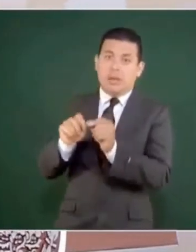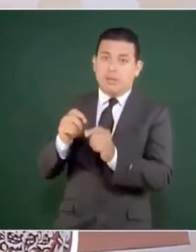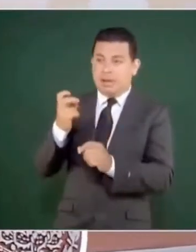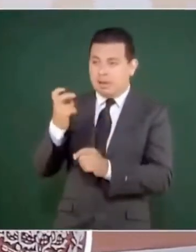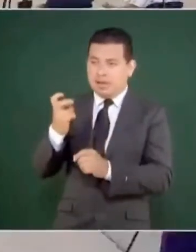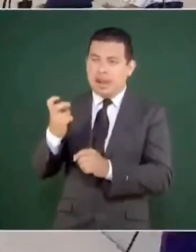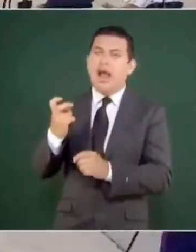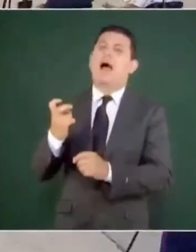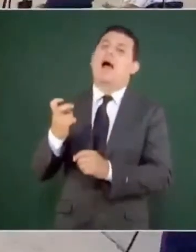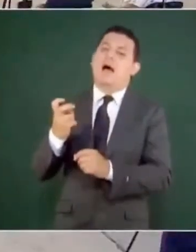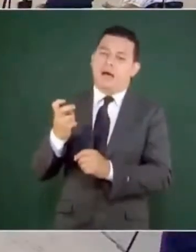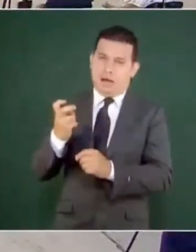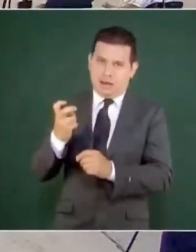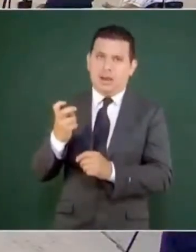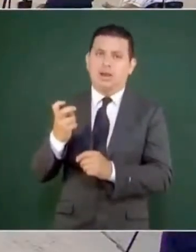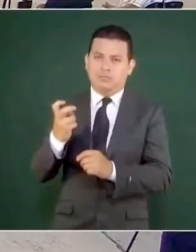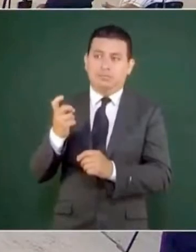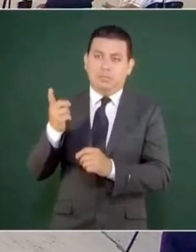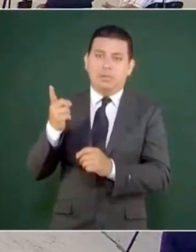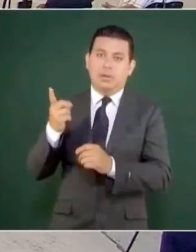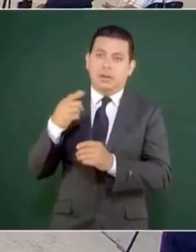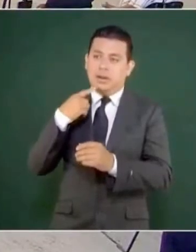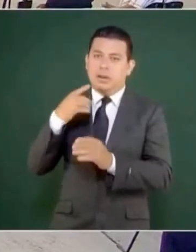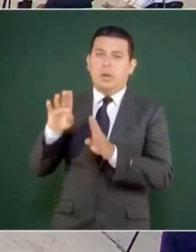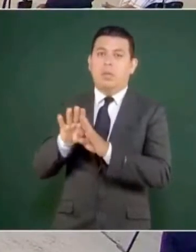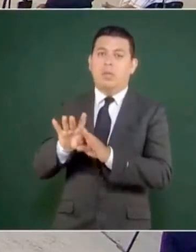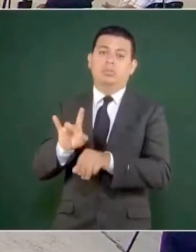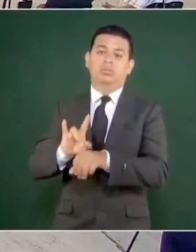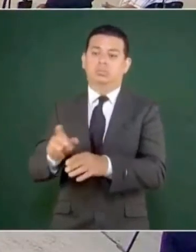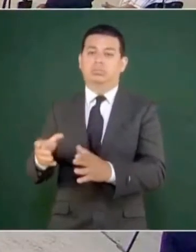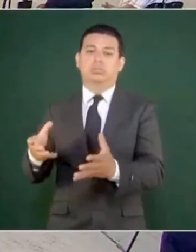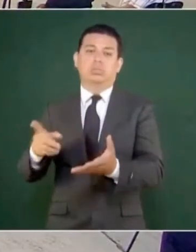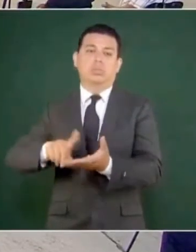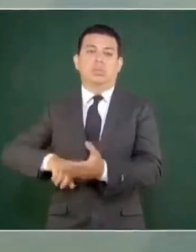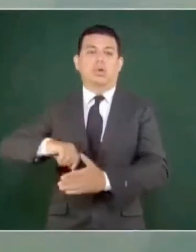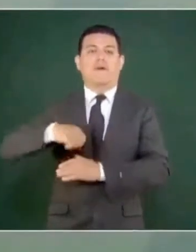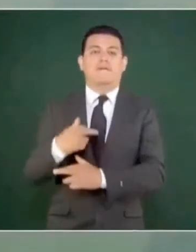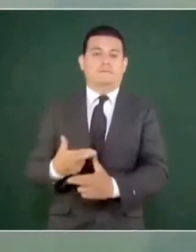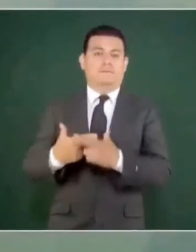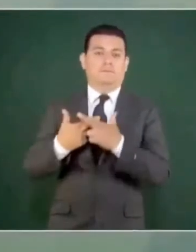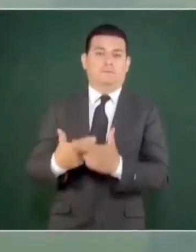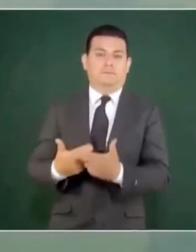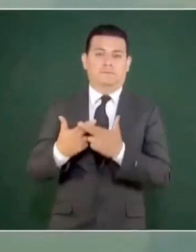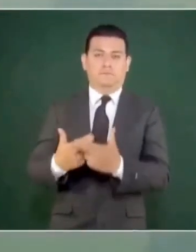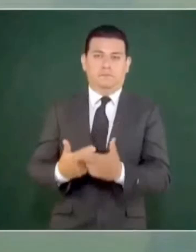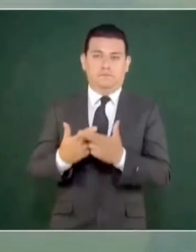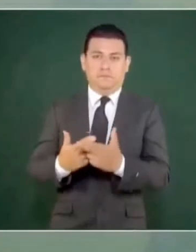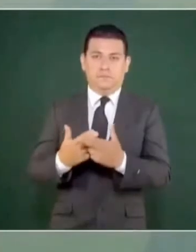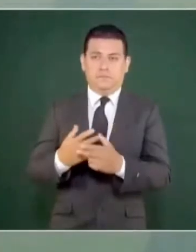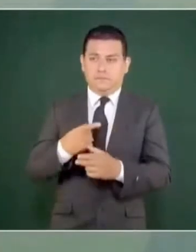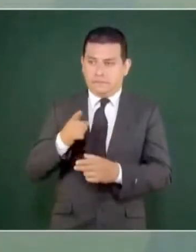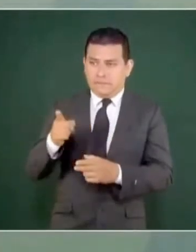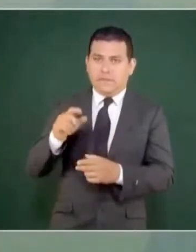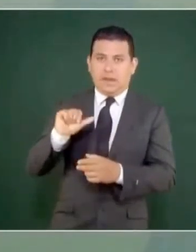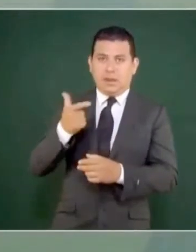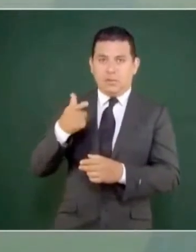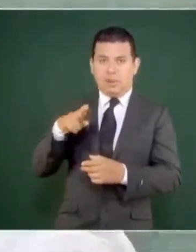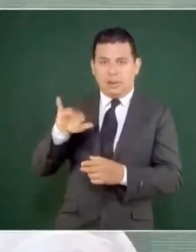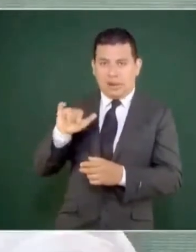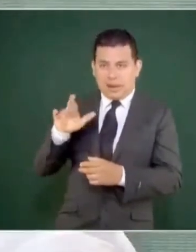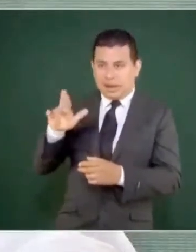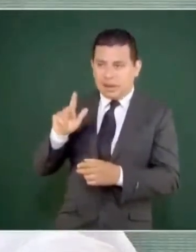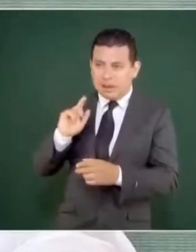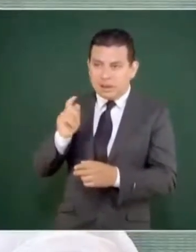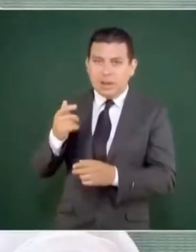tenía en el cajón guardado el ministro Aguilar, ya